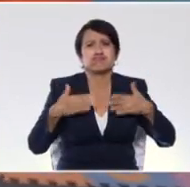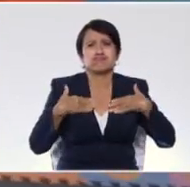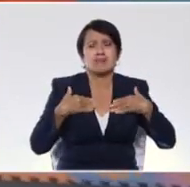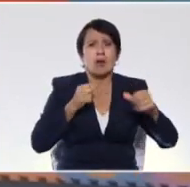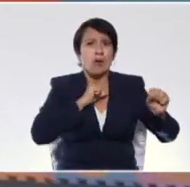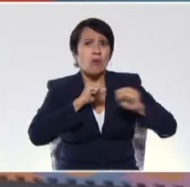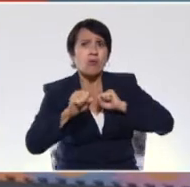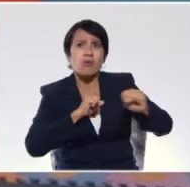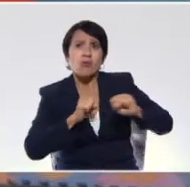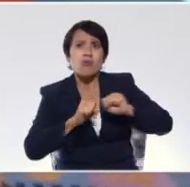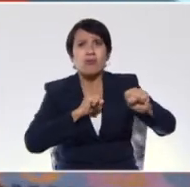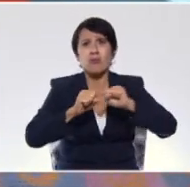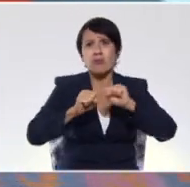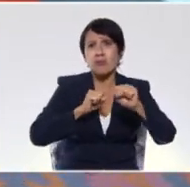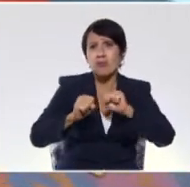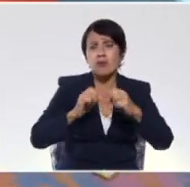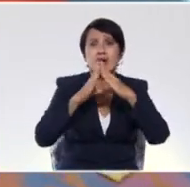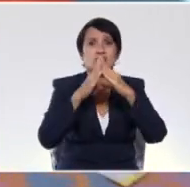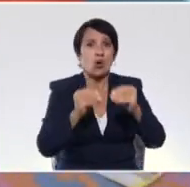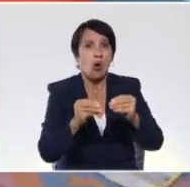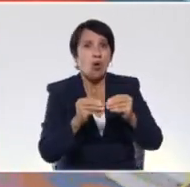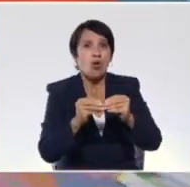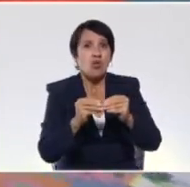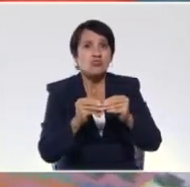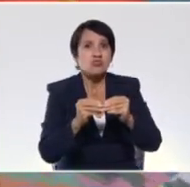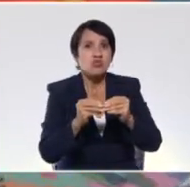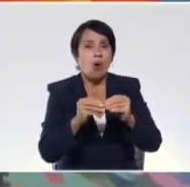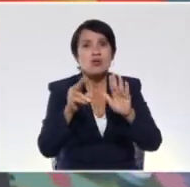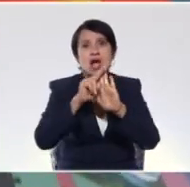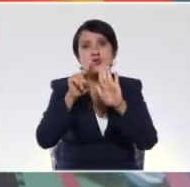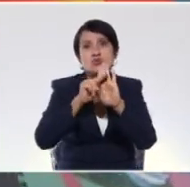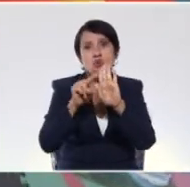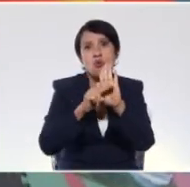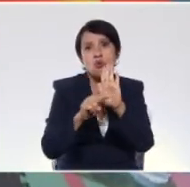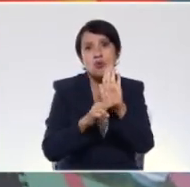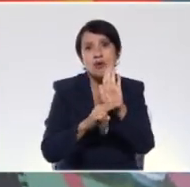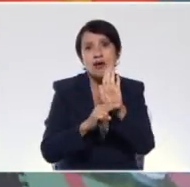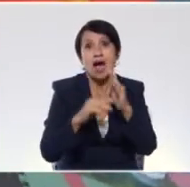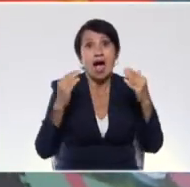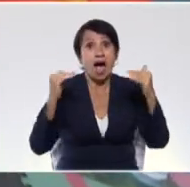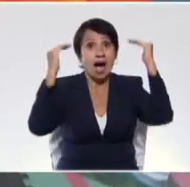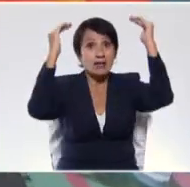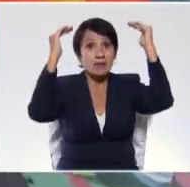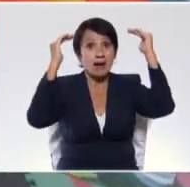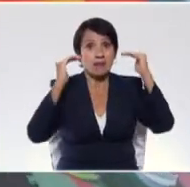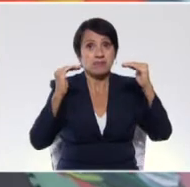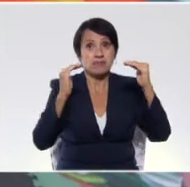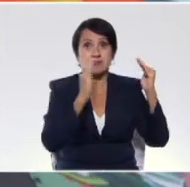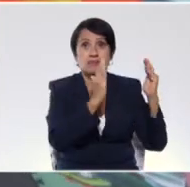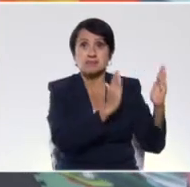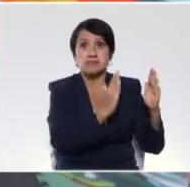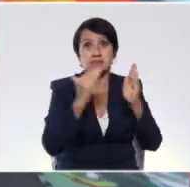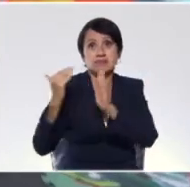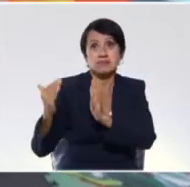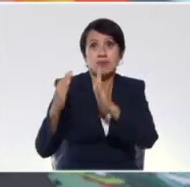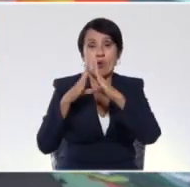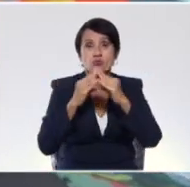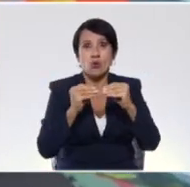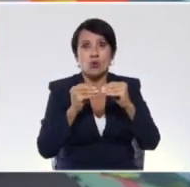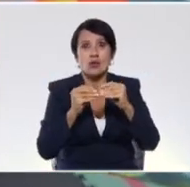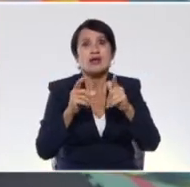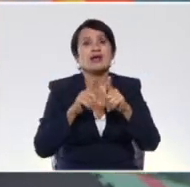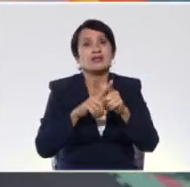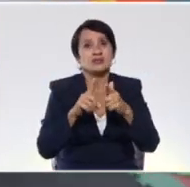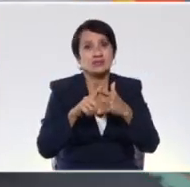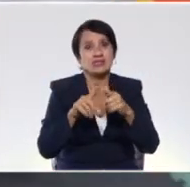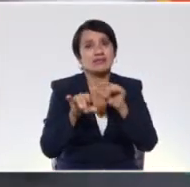movimos, además de eso seguimos las instrucciones, arriba, abajo, derecha, izquierda. Bueno, de